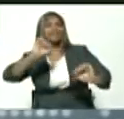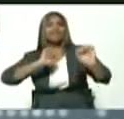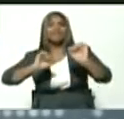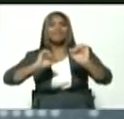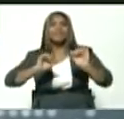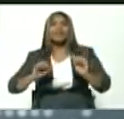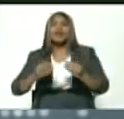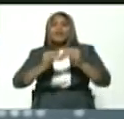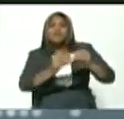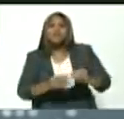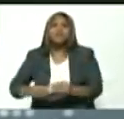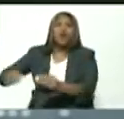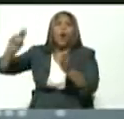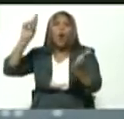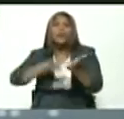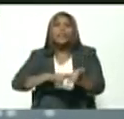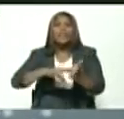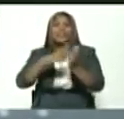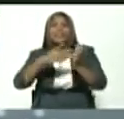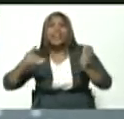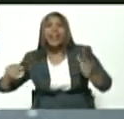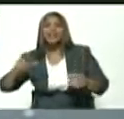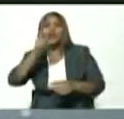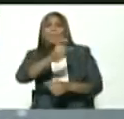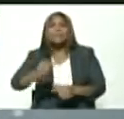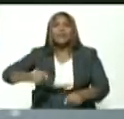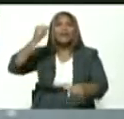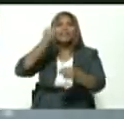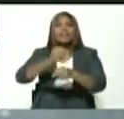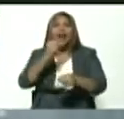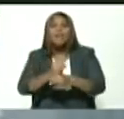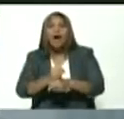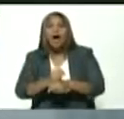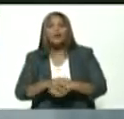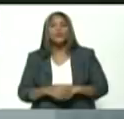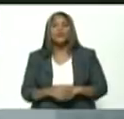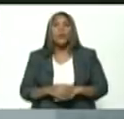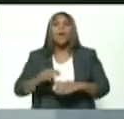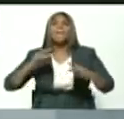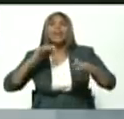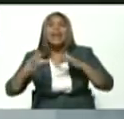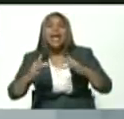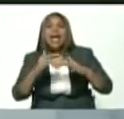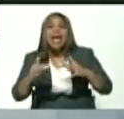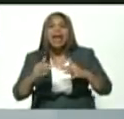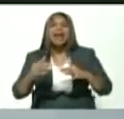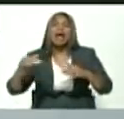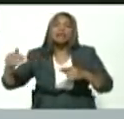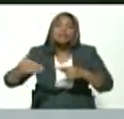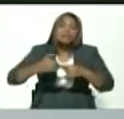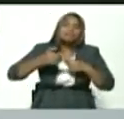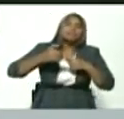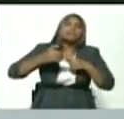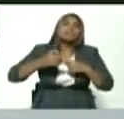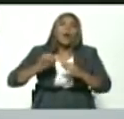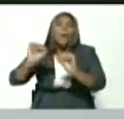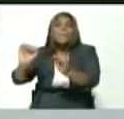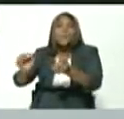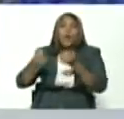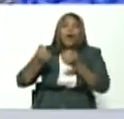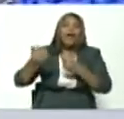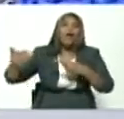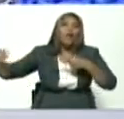restitución de los derechos de la clase obrera vulnerado por la guerra económica el bloqueo y las sanciones